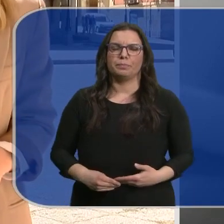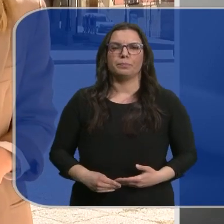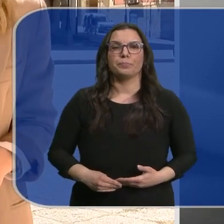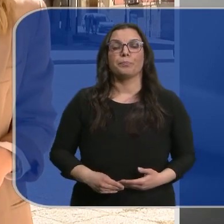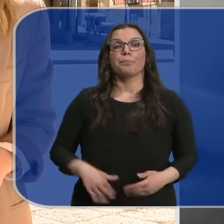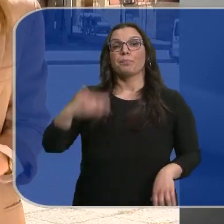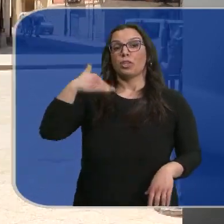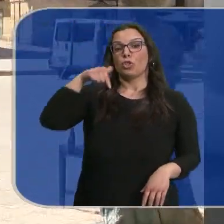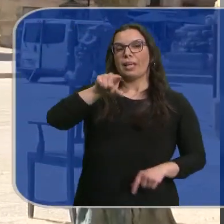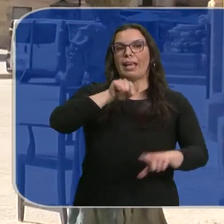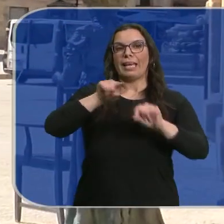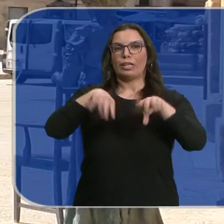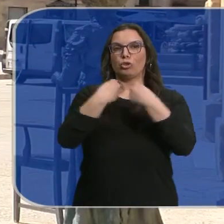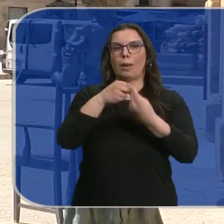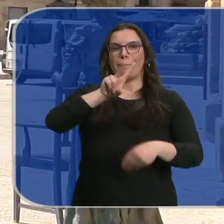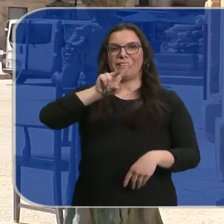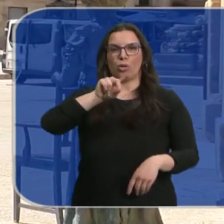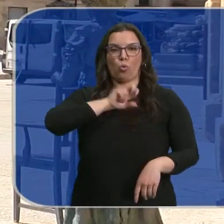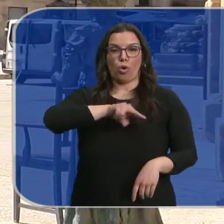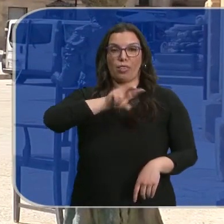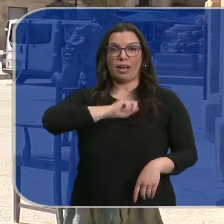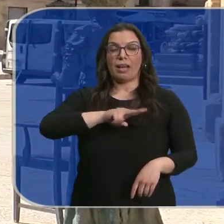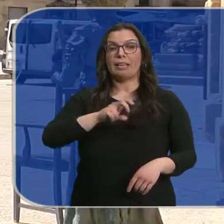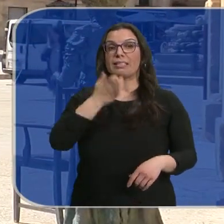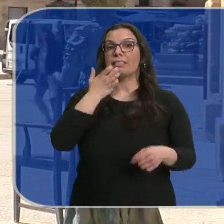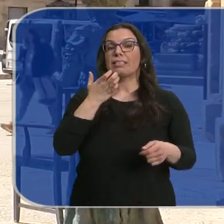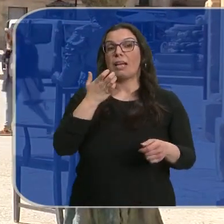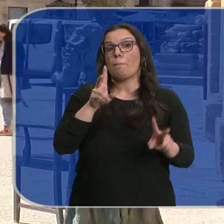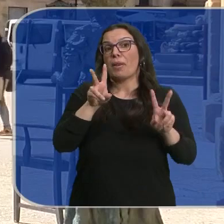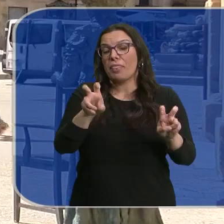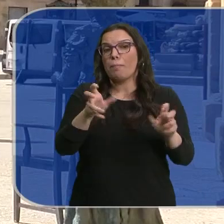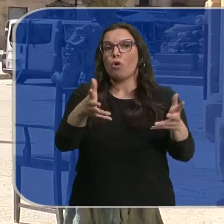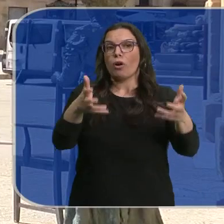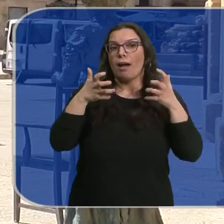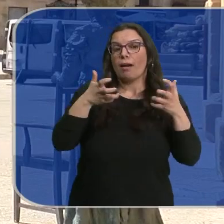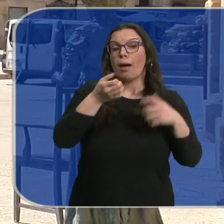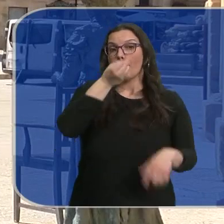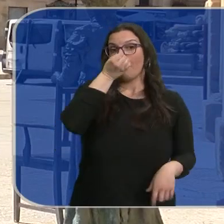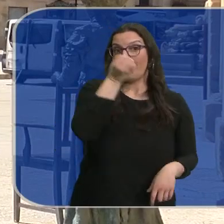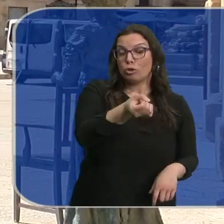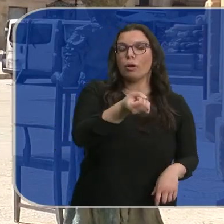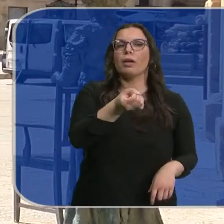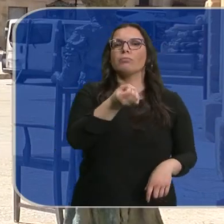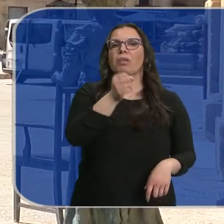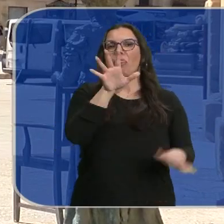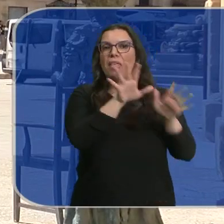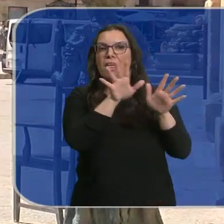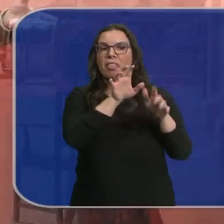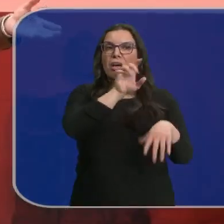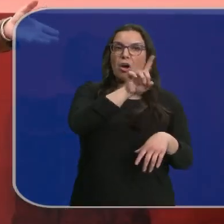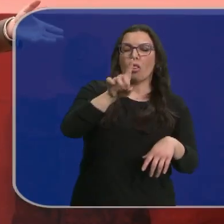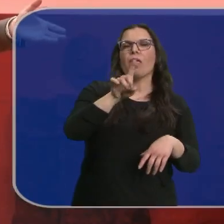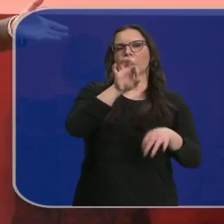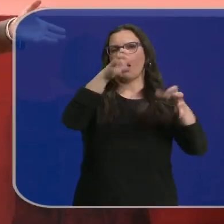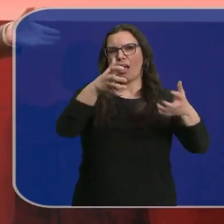En Soria se eligen 21 concejales, por lo que con los 10 u 11 que esta encuesta sigma 2 otorga a Martínez, este tendría